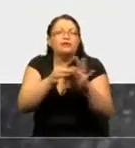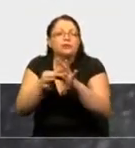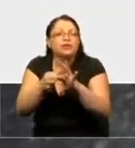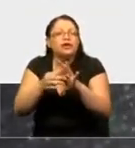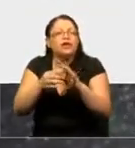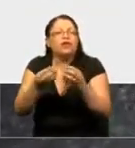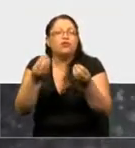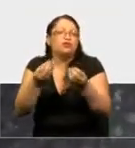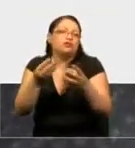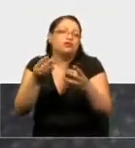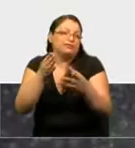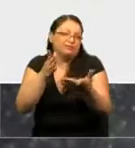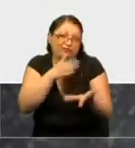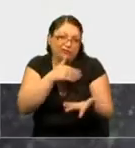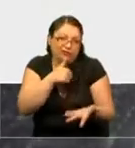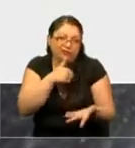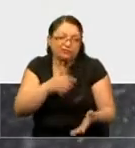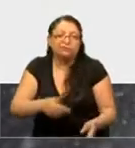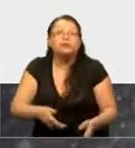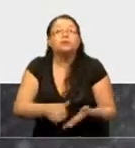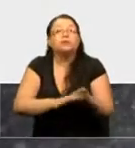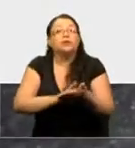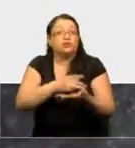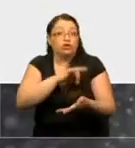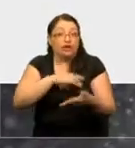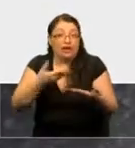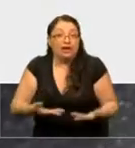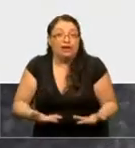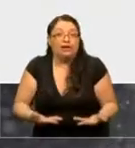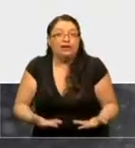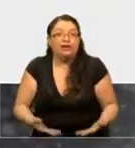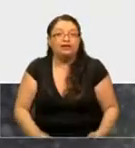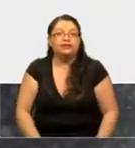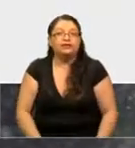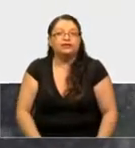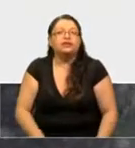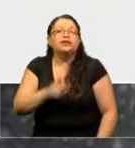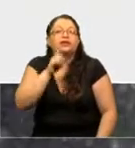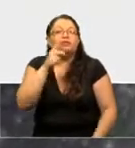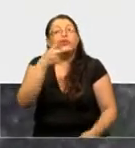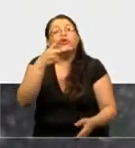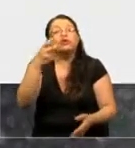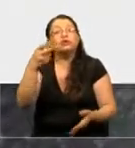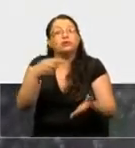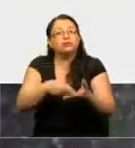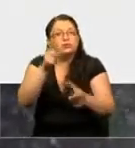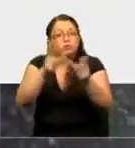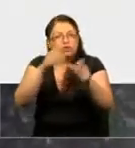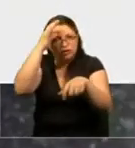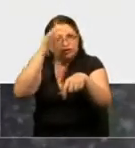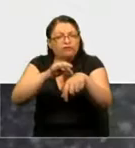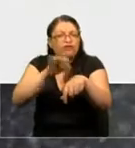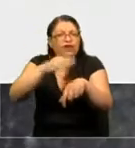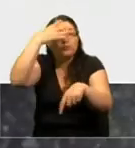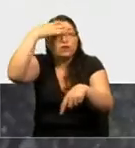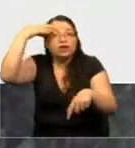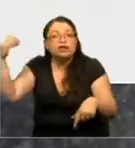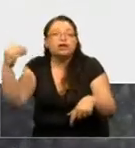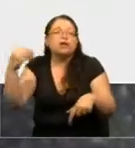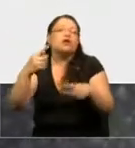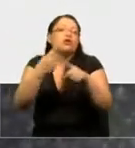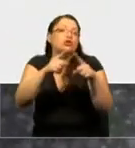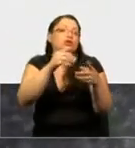del todo buenas. Por ejemplo, en Chile al día de hoy, tenemos 200.000 personas que sufren enfermedad de Alzheimer y otras